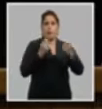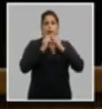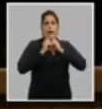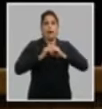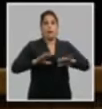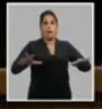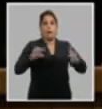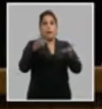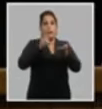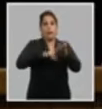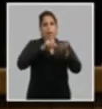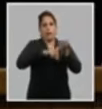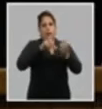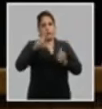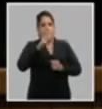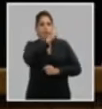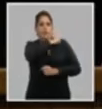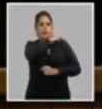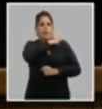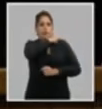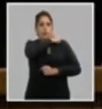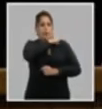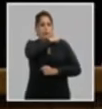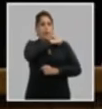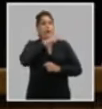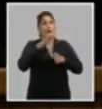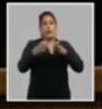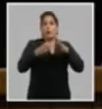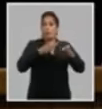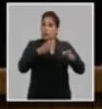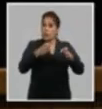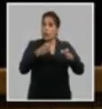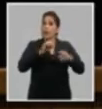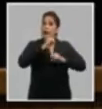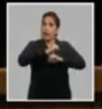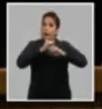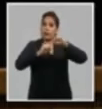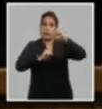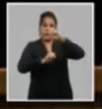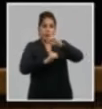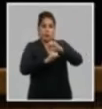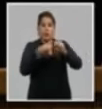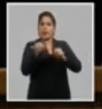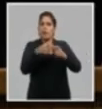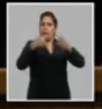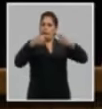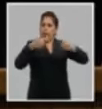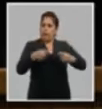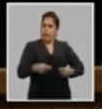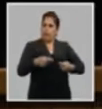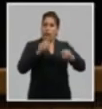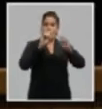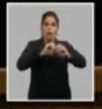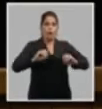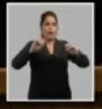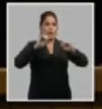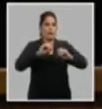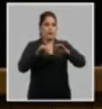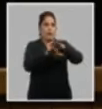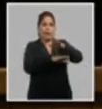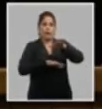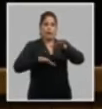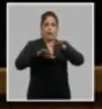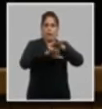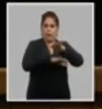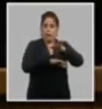ejemplaridad de los militantes y cuadros el funcionamiento de sus estructuras con énfasis en las organizaciones de base